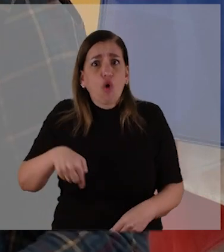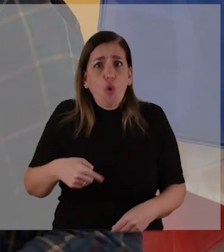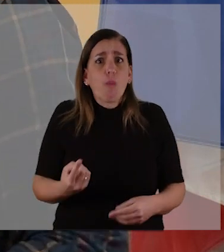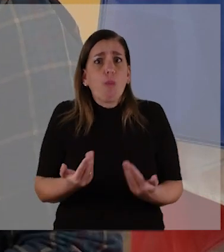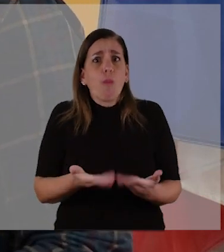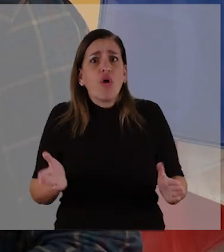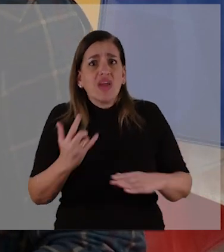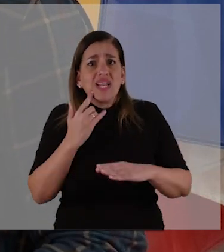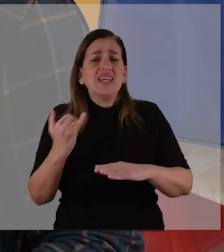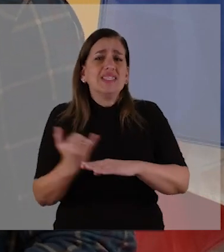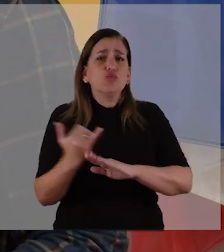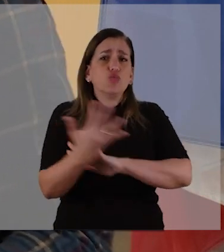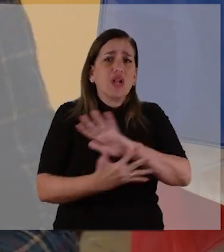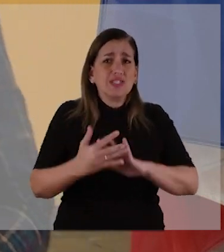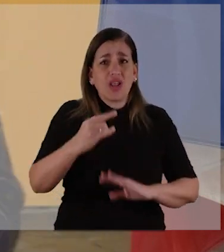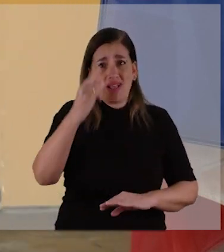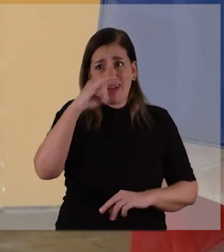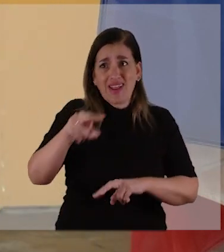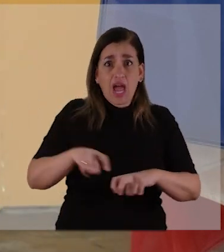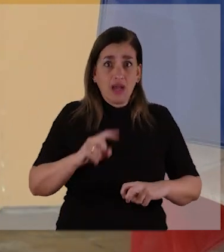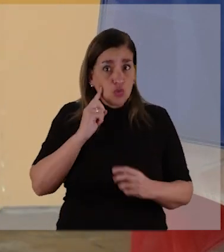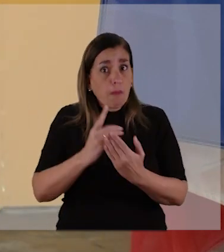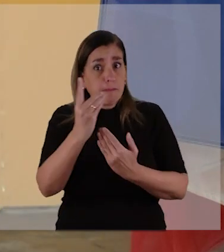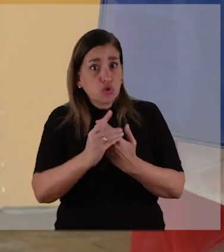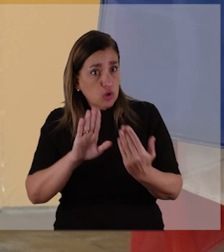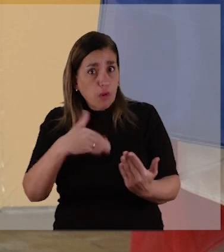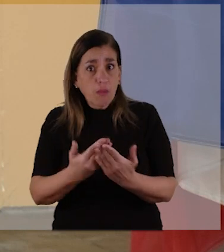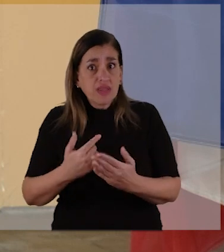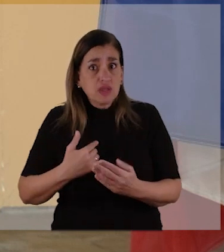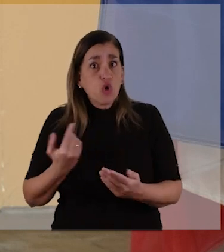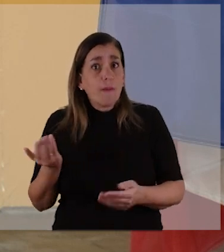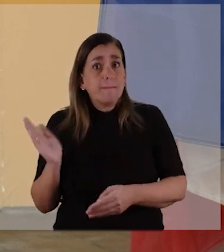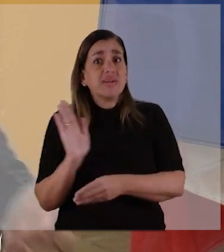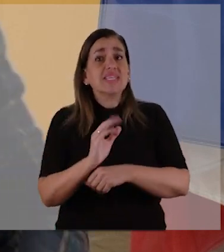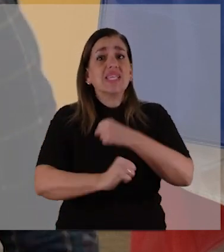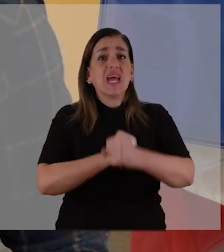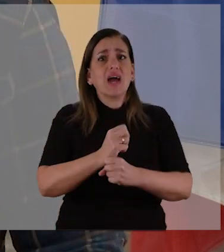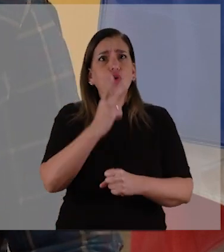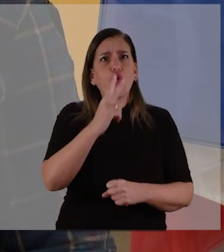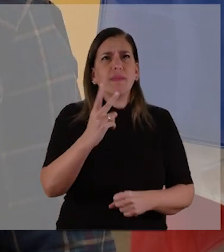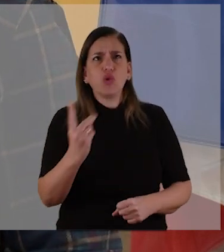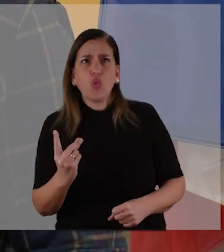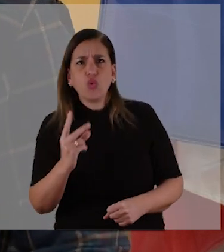surge la iniciativa del Instituto Nacional de la Granja, que es un precepto que yo presenté en el 2001, 2002,